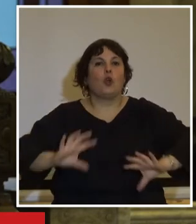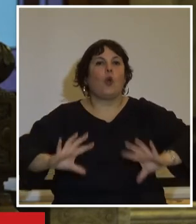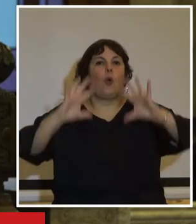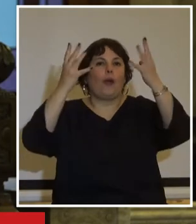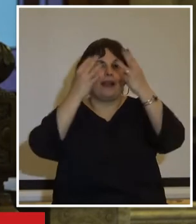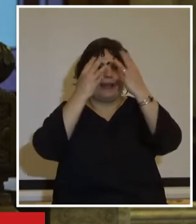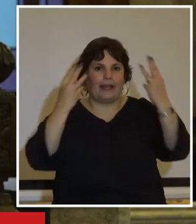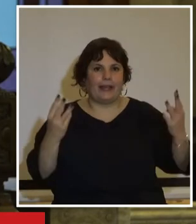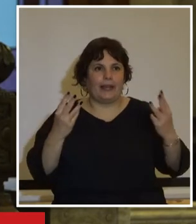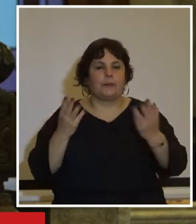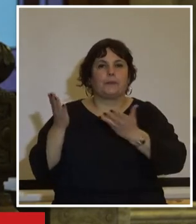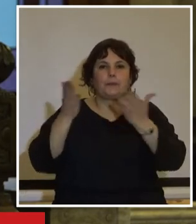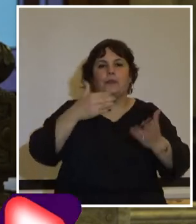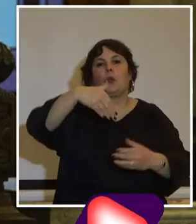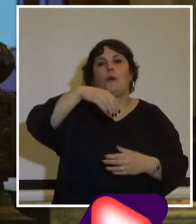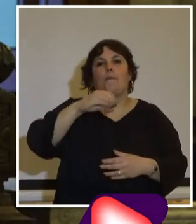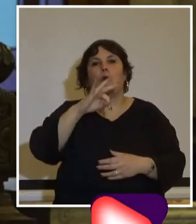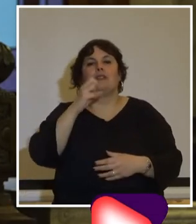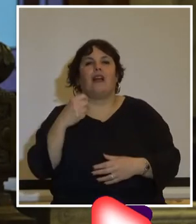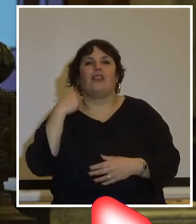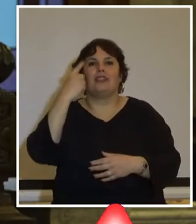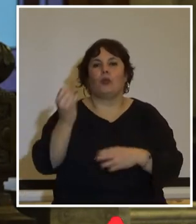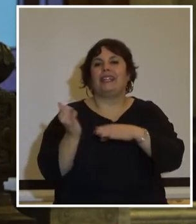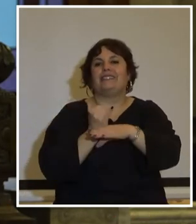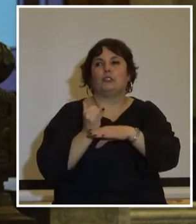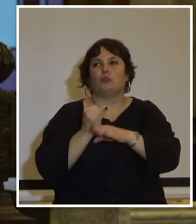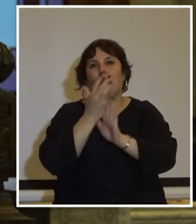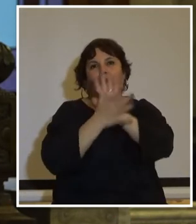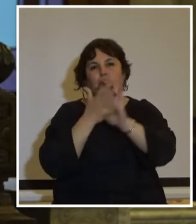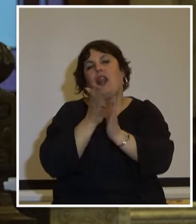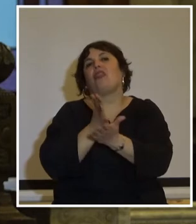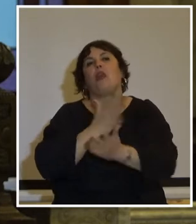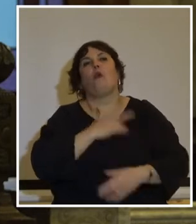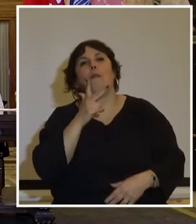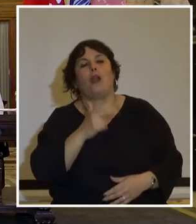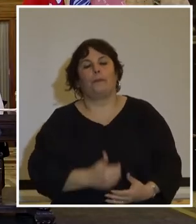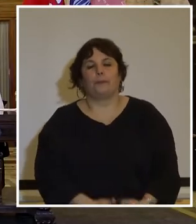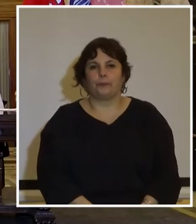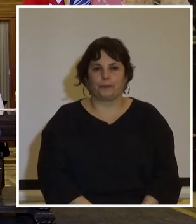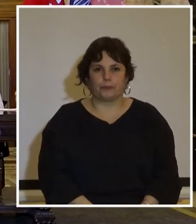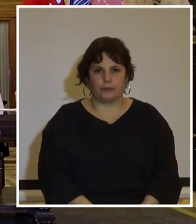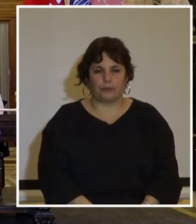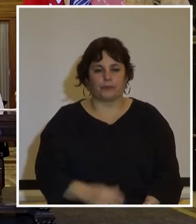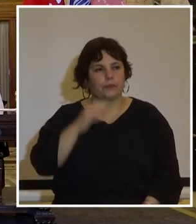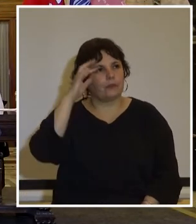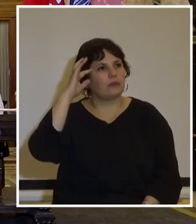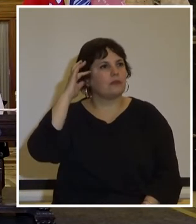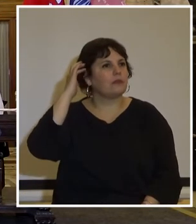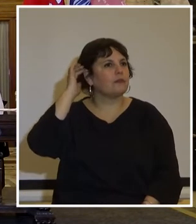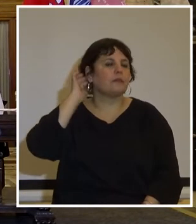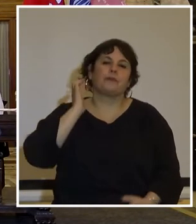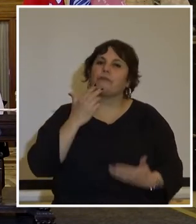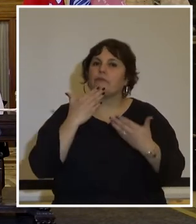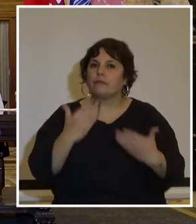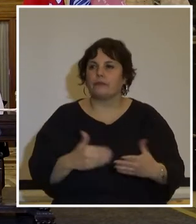general adelante Mariana Mota directora de la institución nacional de derechos humanos muchas gracias